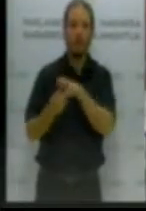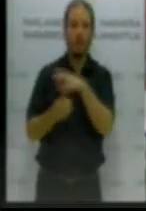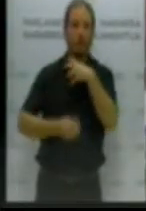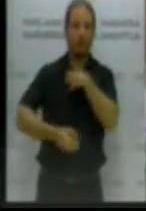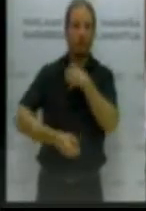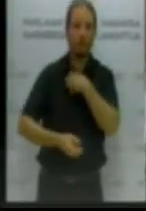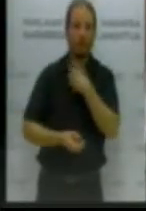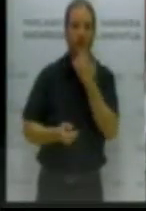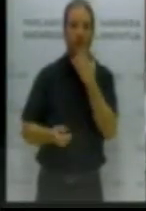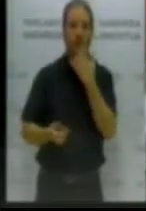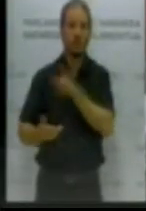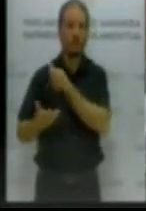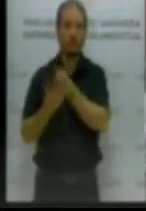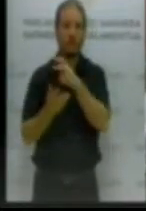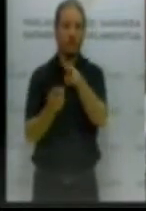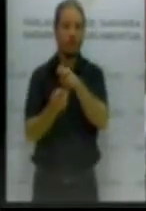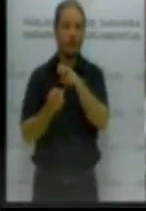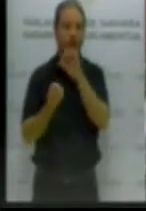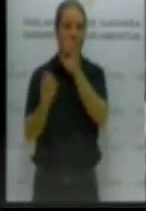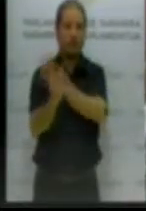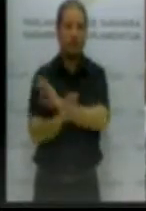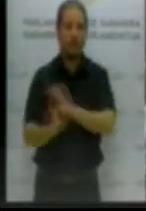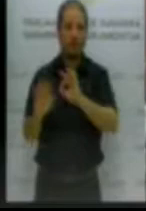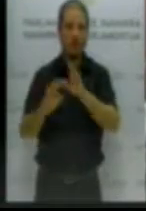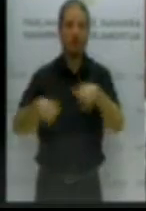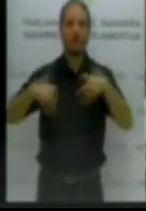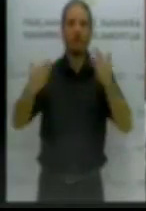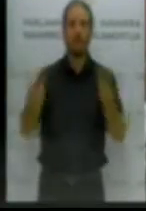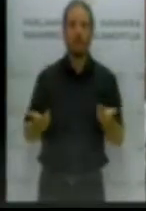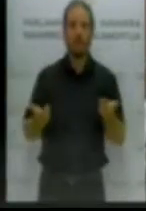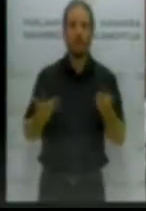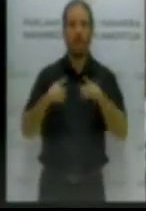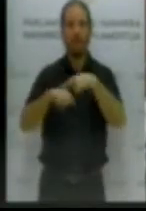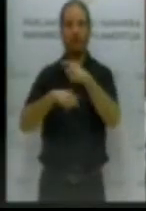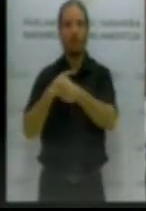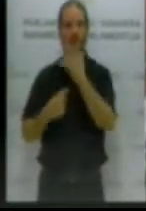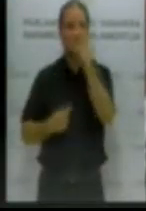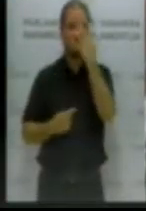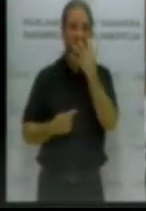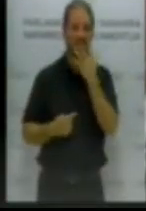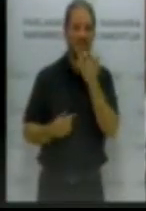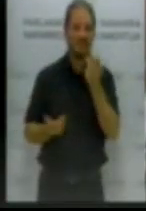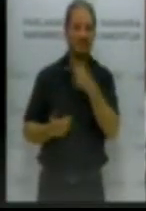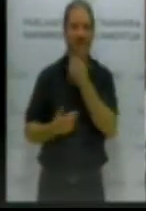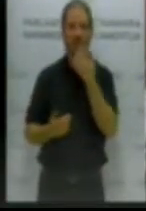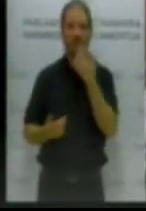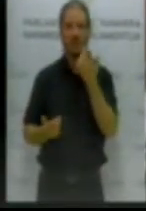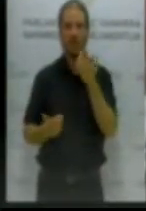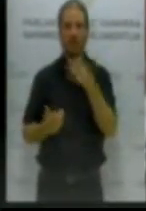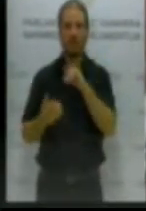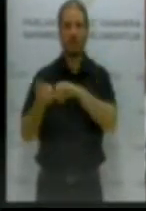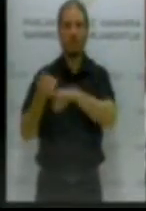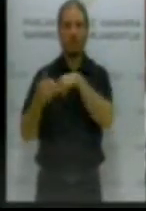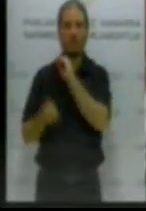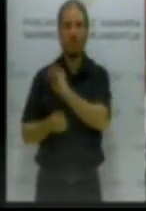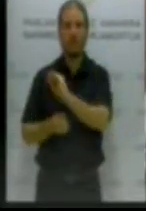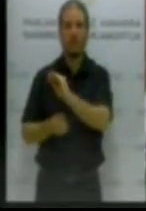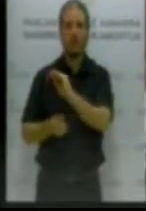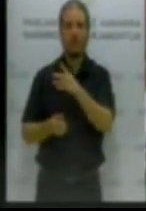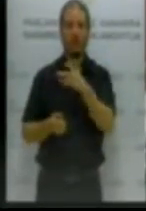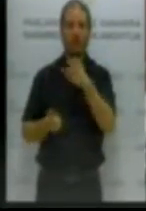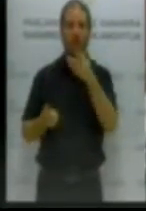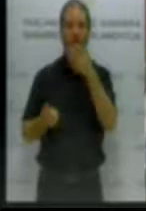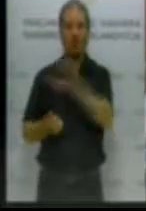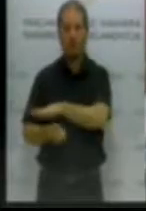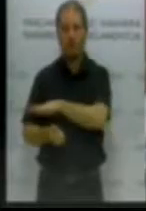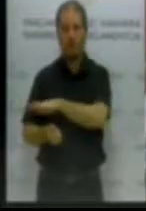pues, encontraran con la triste realidad de que encima, si tenían la desgracia de que fallecía su marido, tenían que hacer frente a su día a